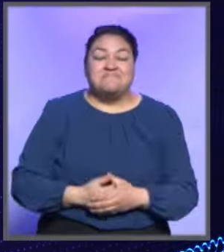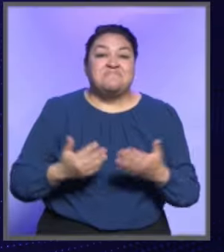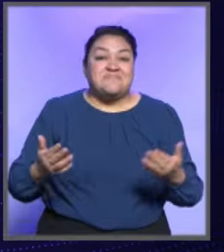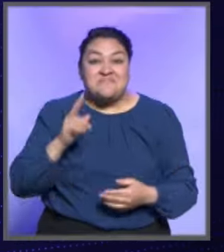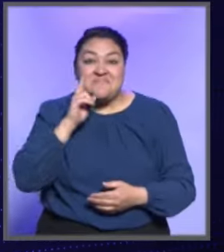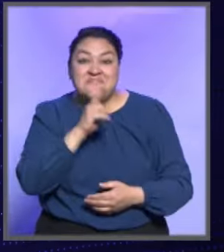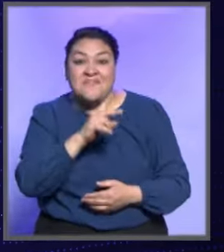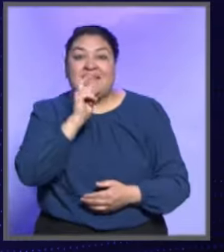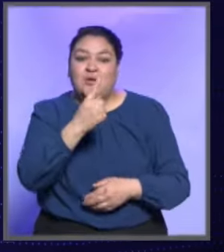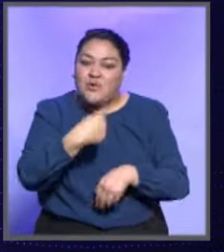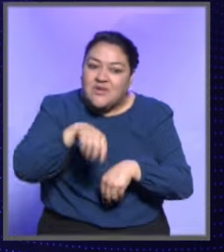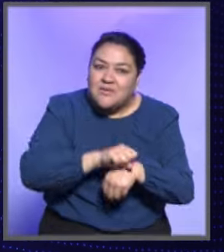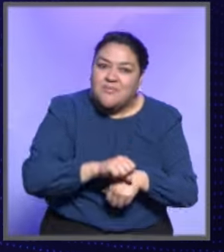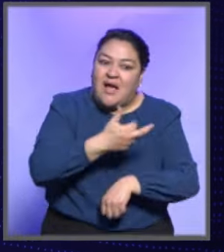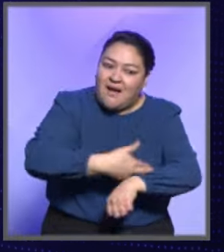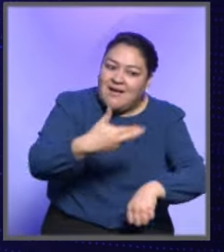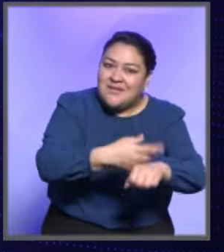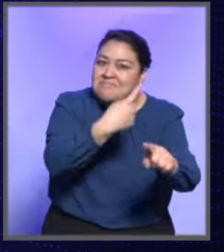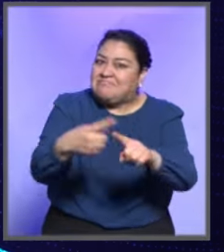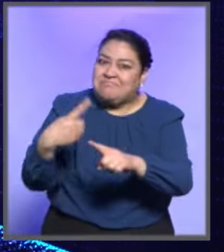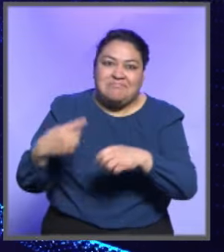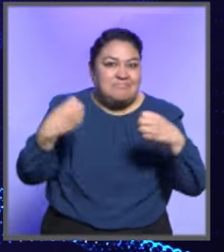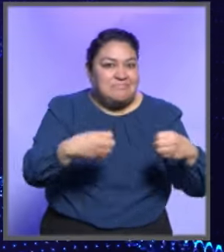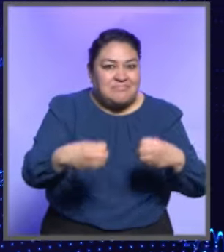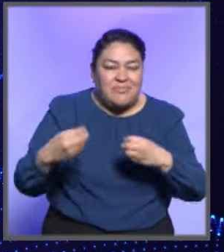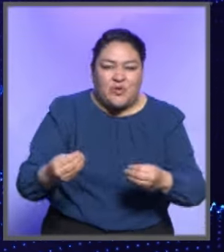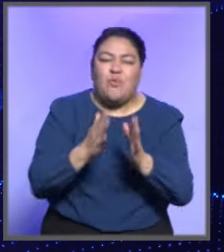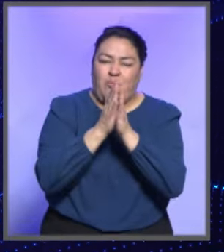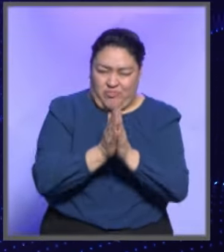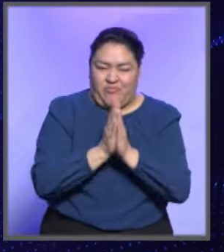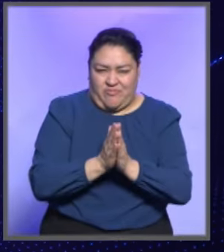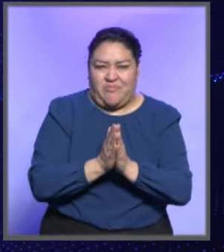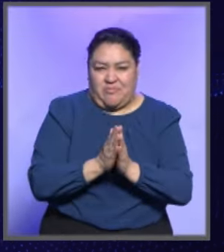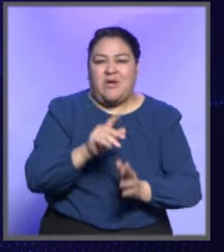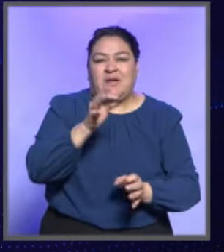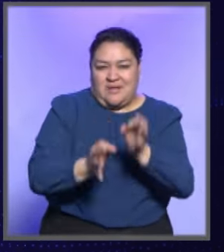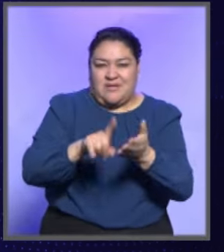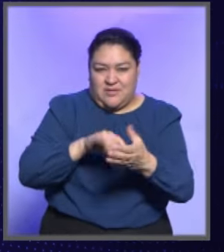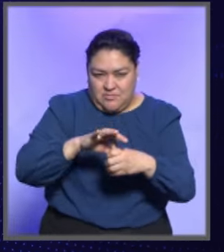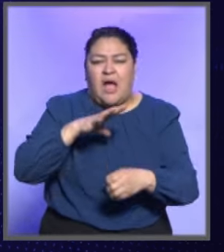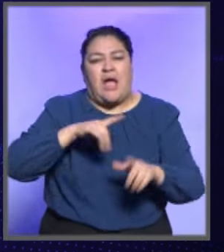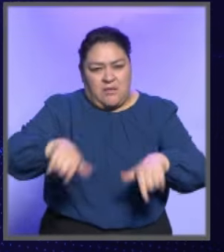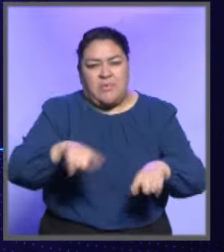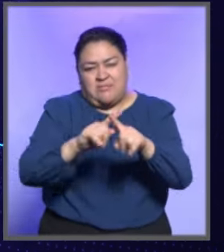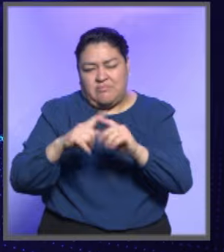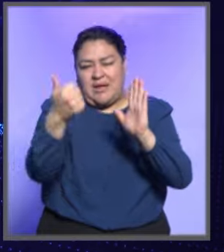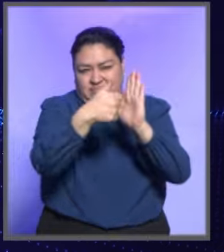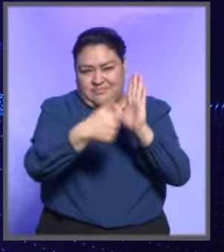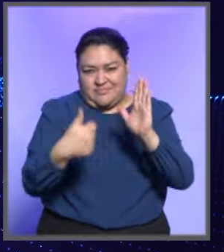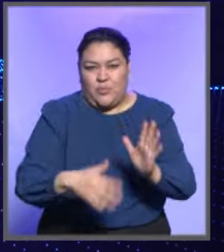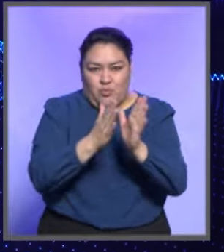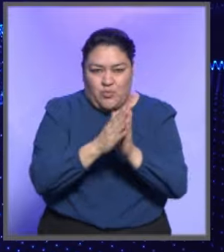Como vieron, fue una semana con mucha actividad. No olviden seguir al Tribunal Electoral en todas sus plataformas y redes